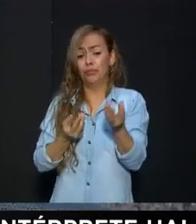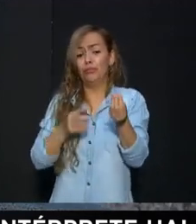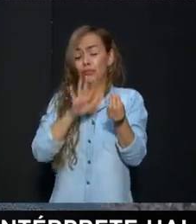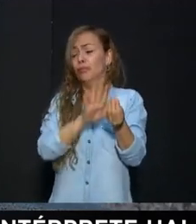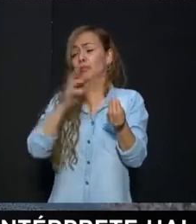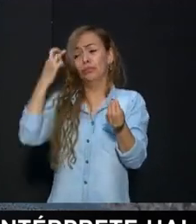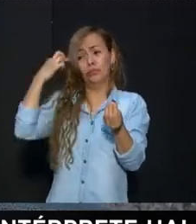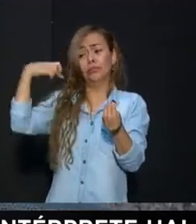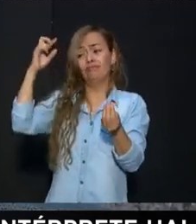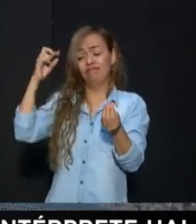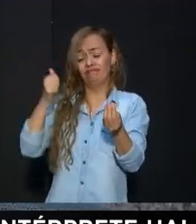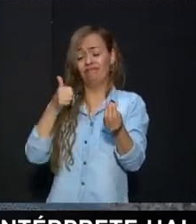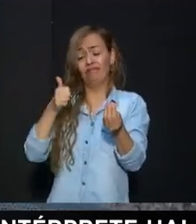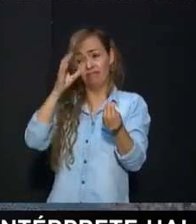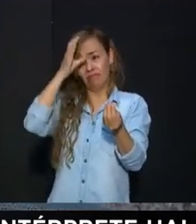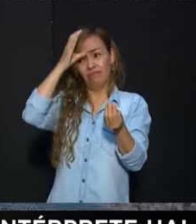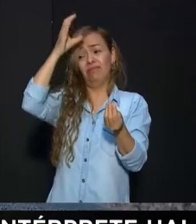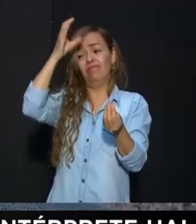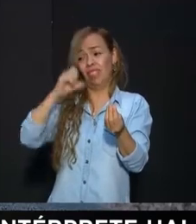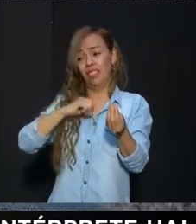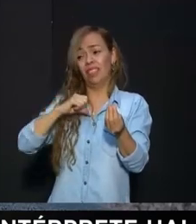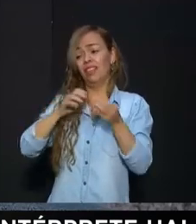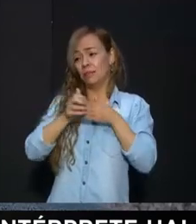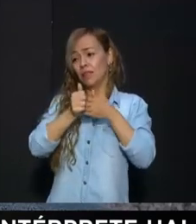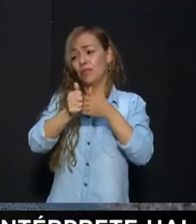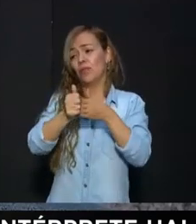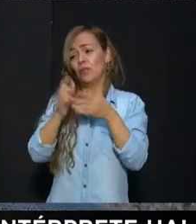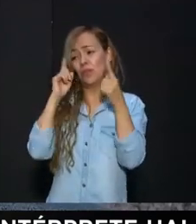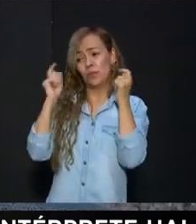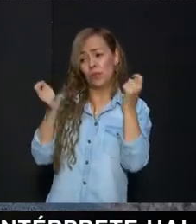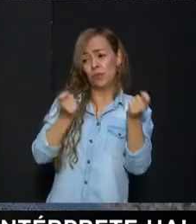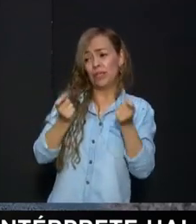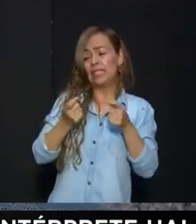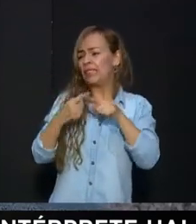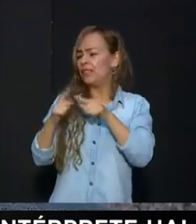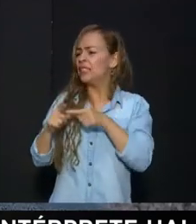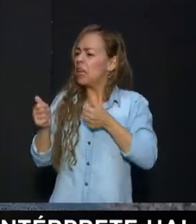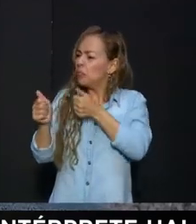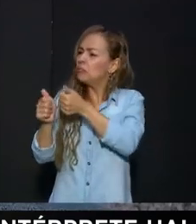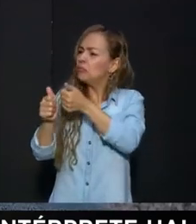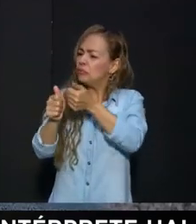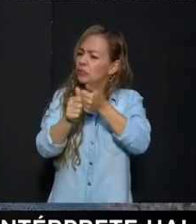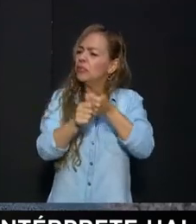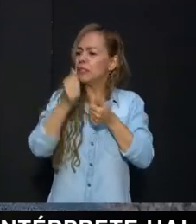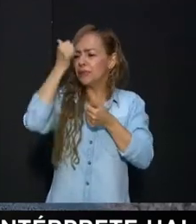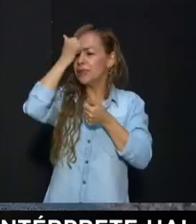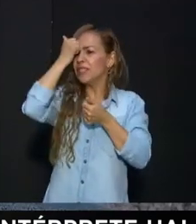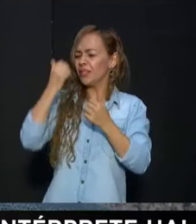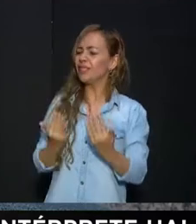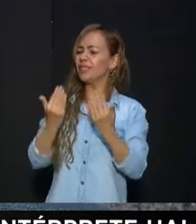mucha metodología Y que acompañan Muy bien A nuestros docentes Inclusive los docentes Que tienen nuestra institución Que